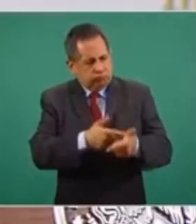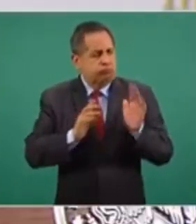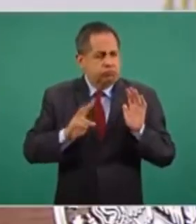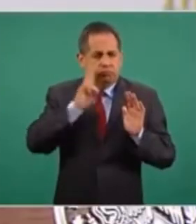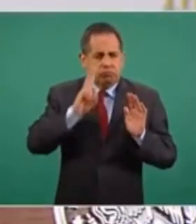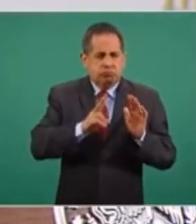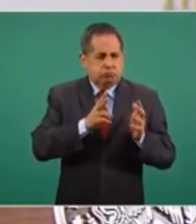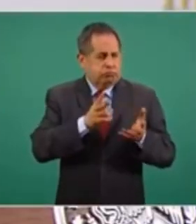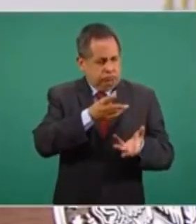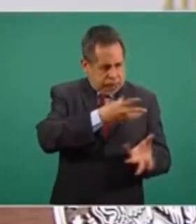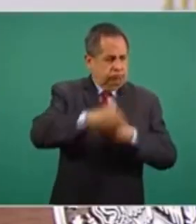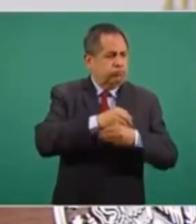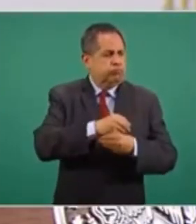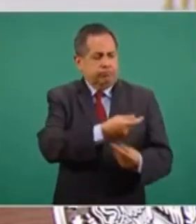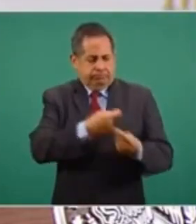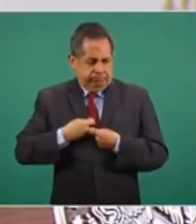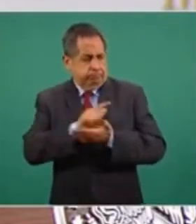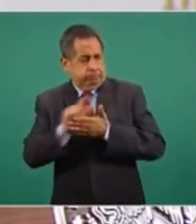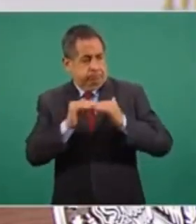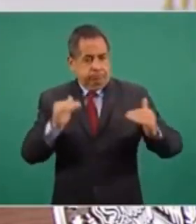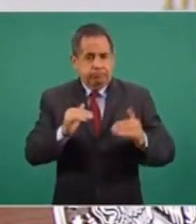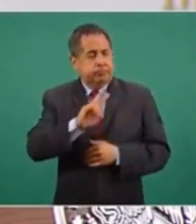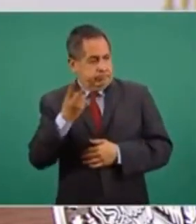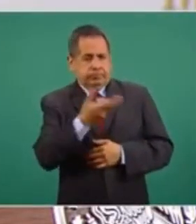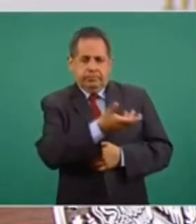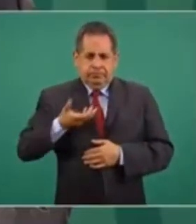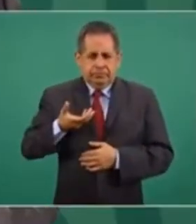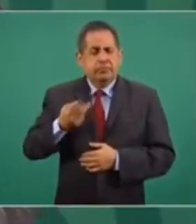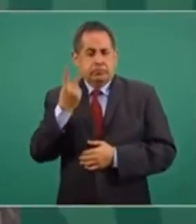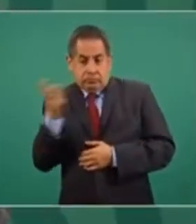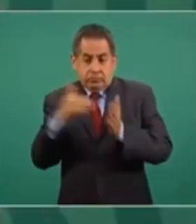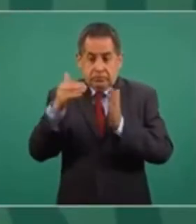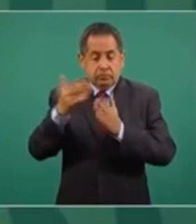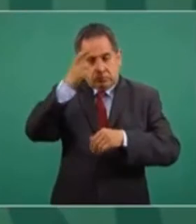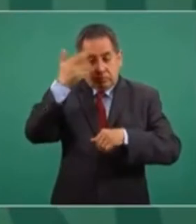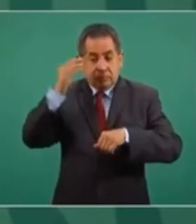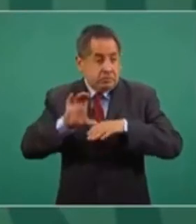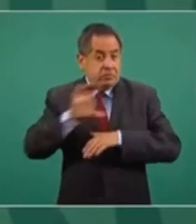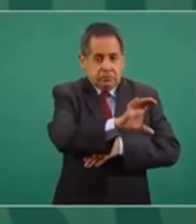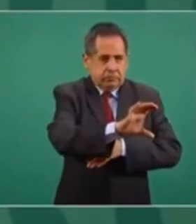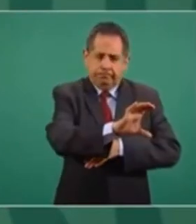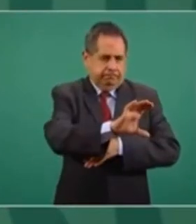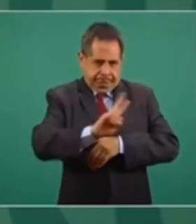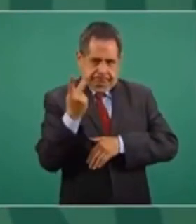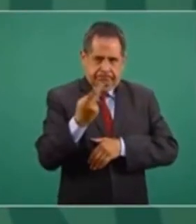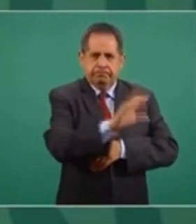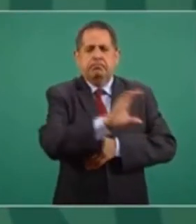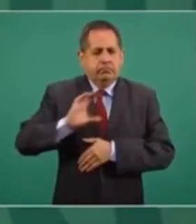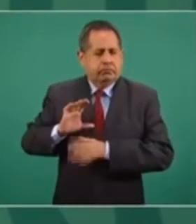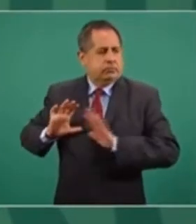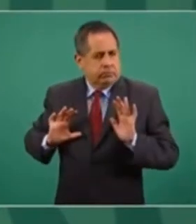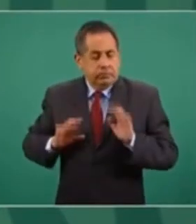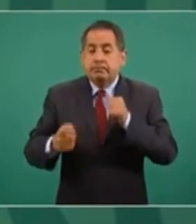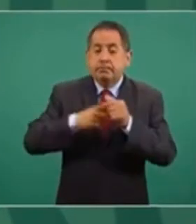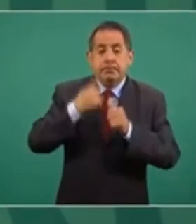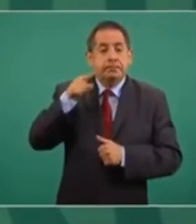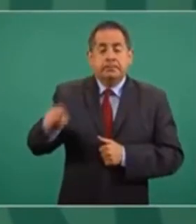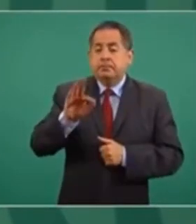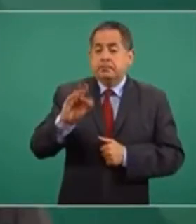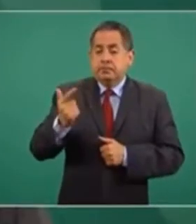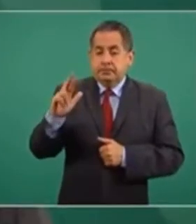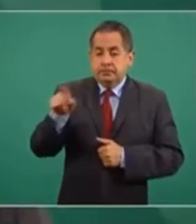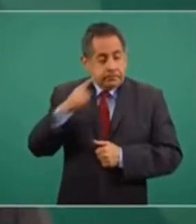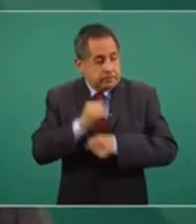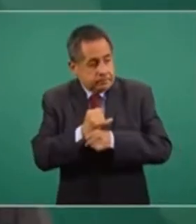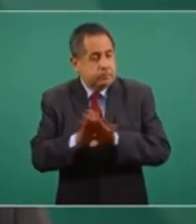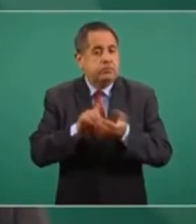aceptar que nos repararan el daño, que nos devolvieran los 200 millones de dólares siempre y cuando la Fiscalía General de la República